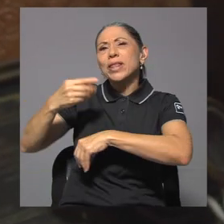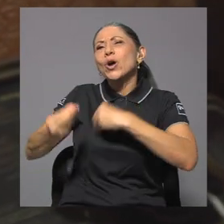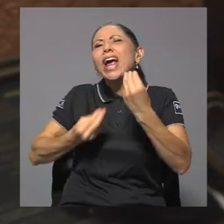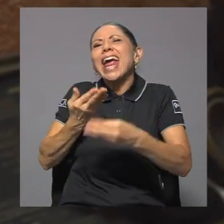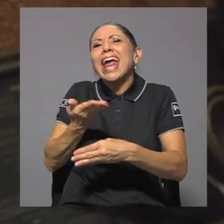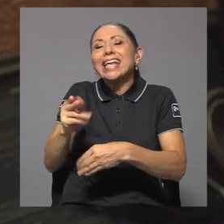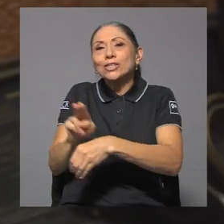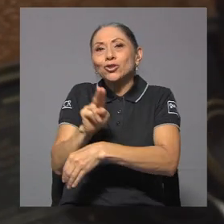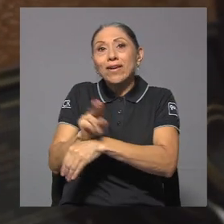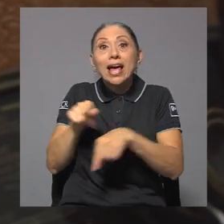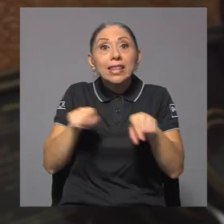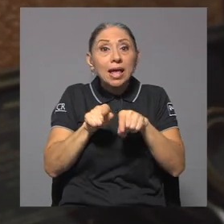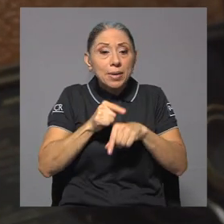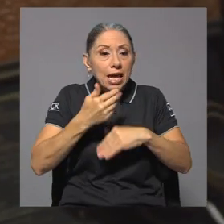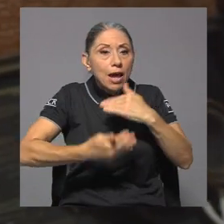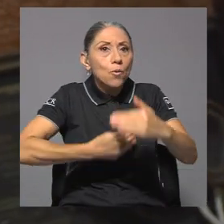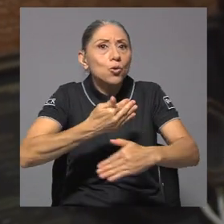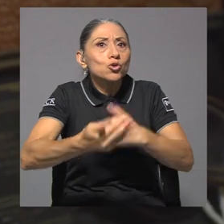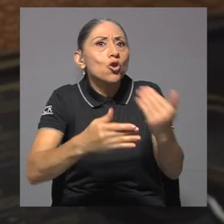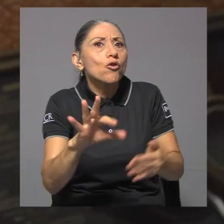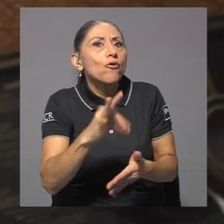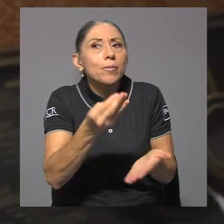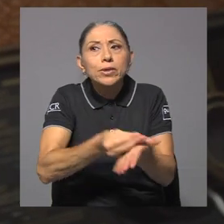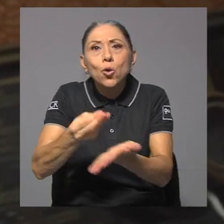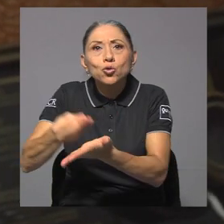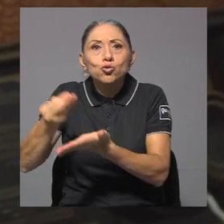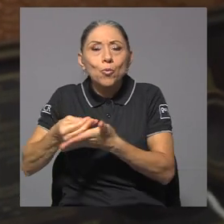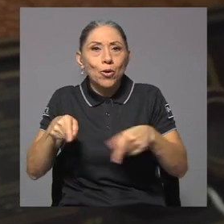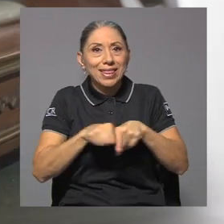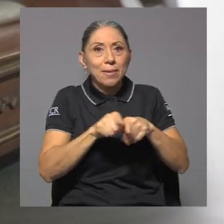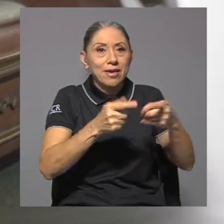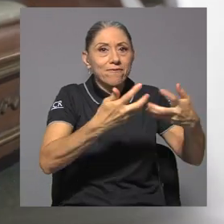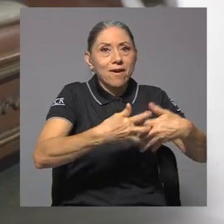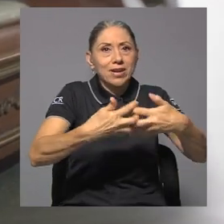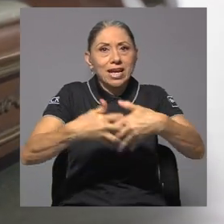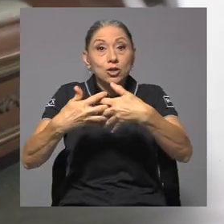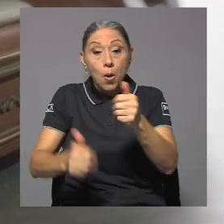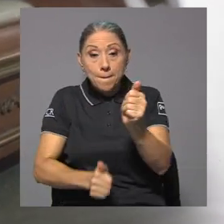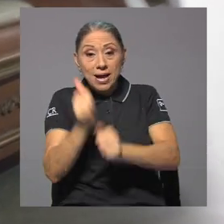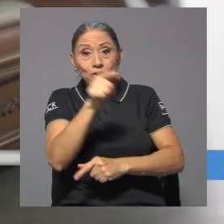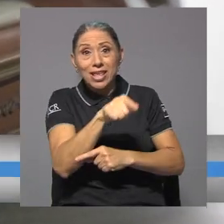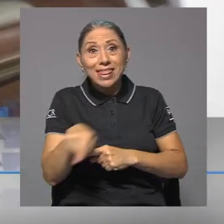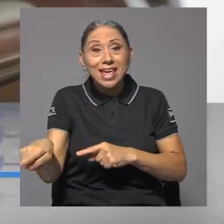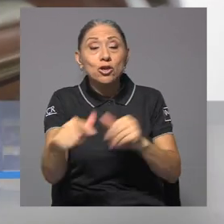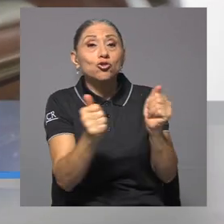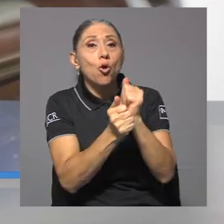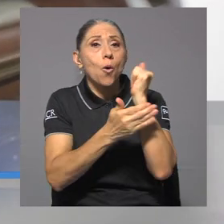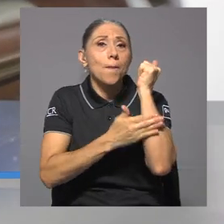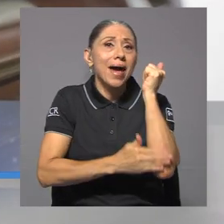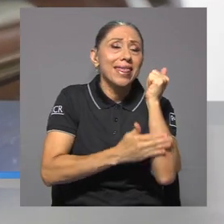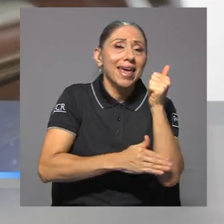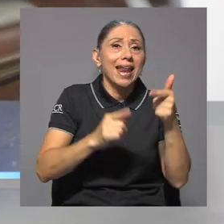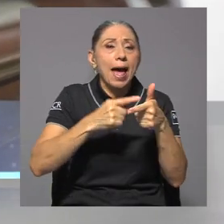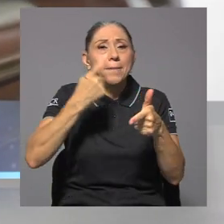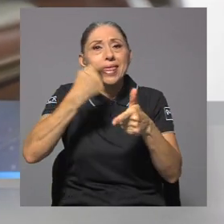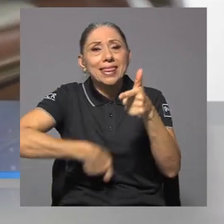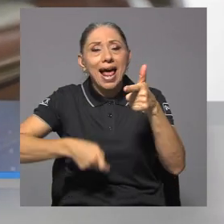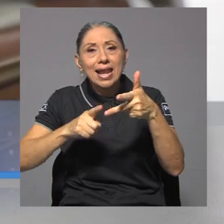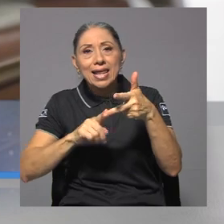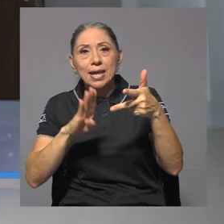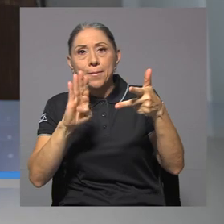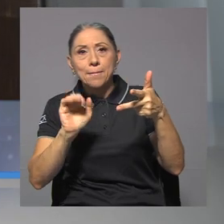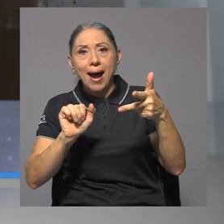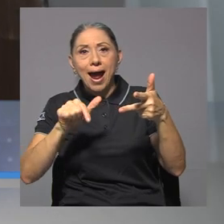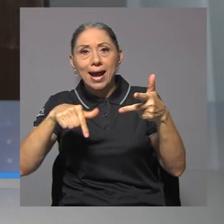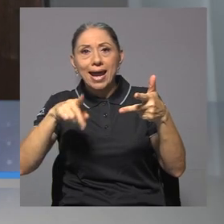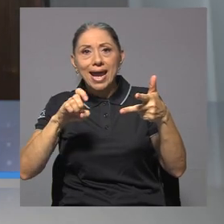momento, así como de la evolución de los patrones de consumo y fabricación. En su mayoría, están compuestos de madera, metal y baquelita.